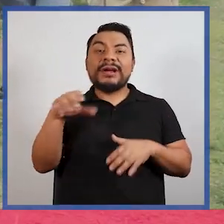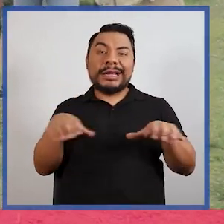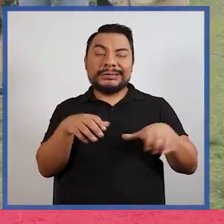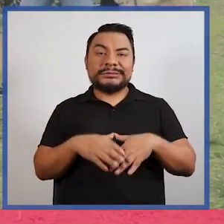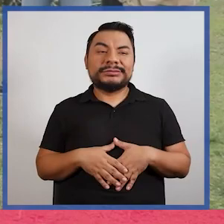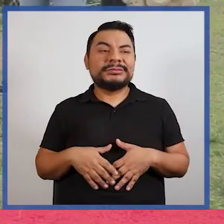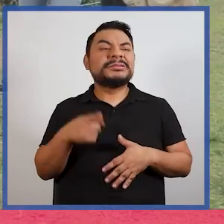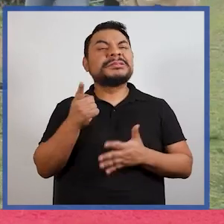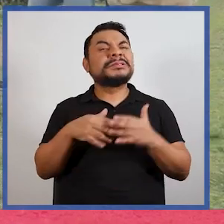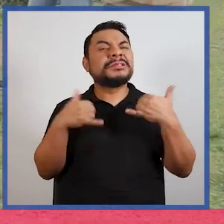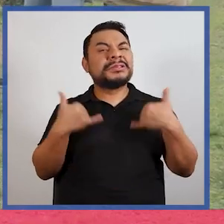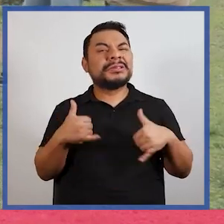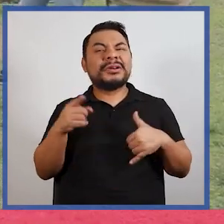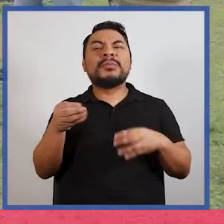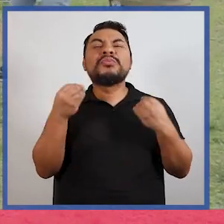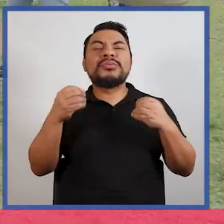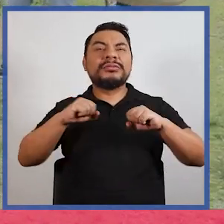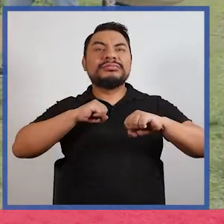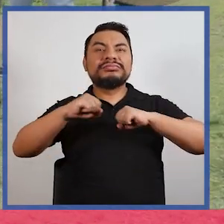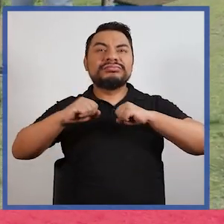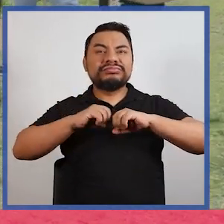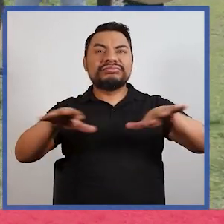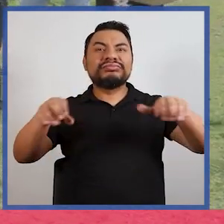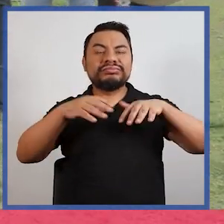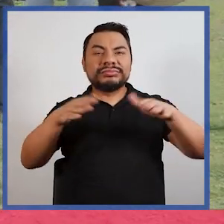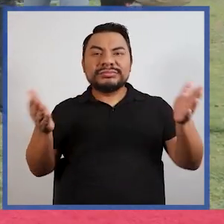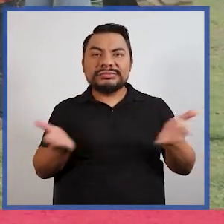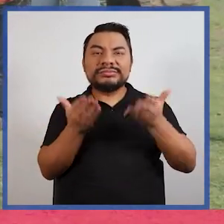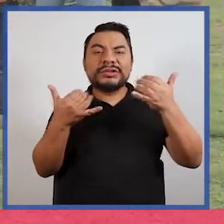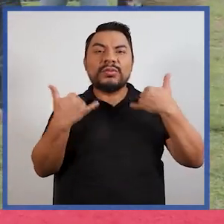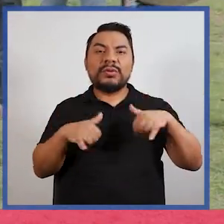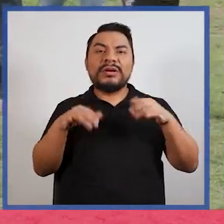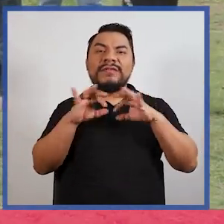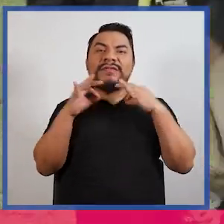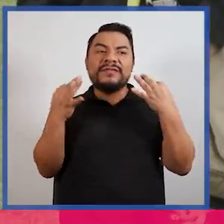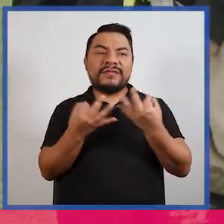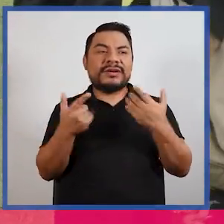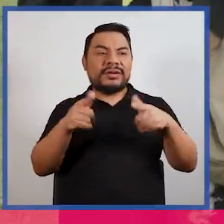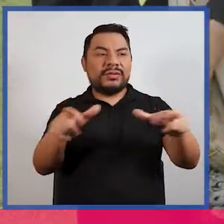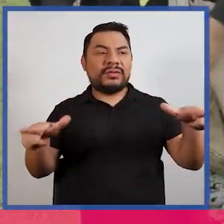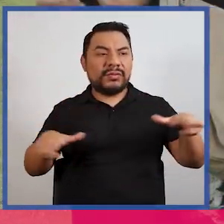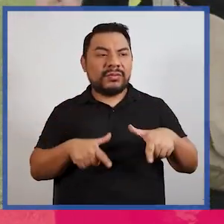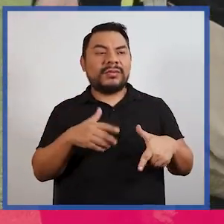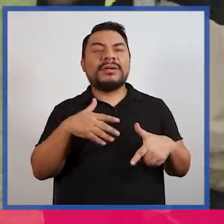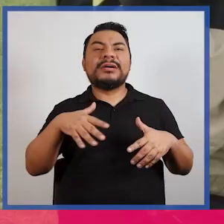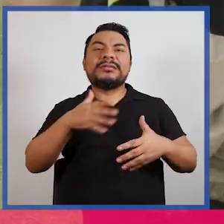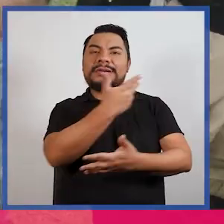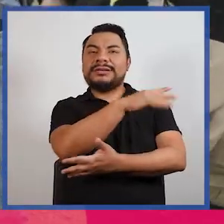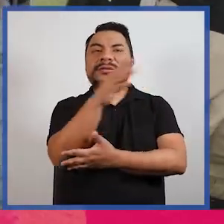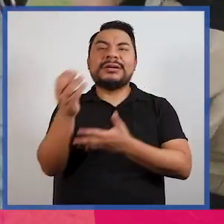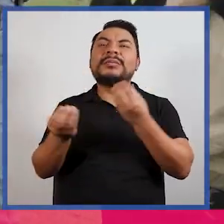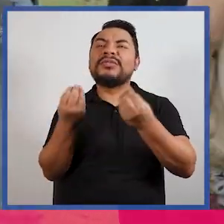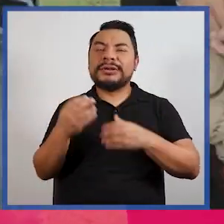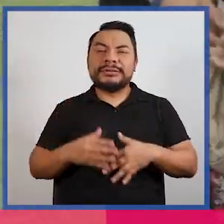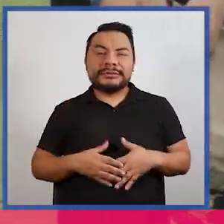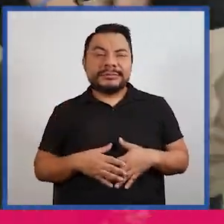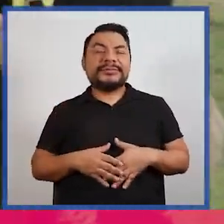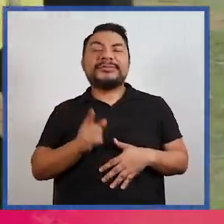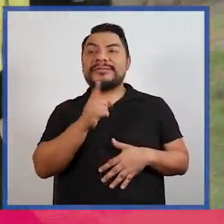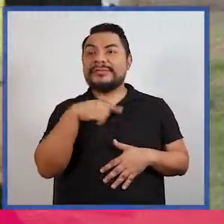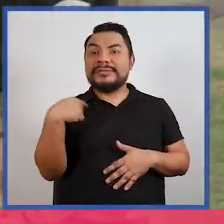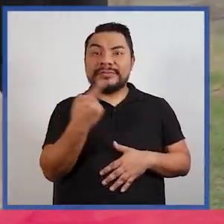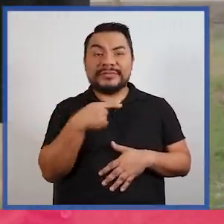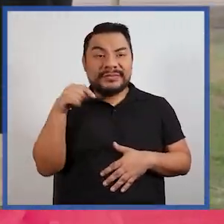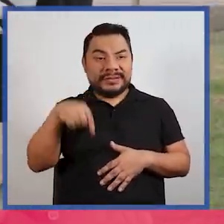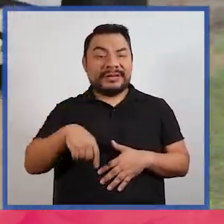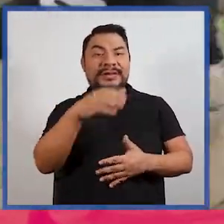¿A qué juegan y por qué fomentar el juego entre las familias en espacios públicos? Nosotros acá